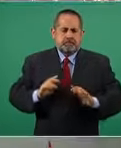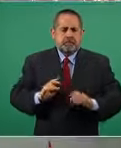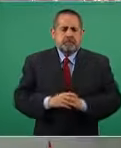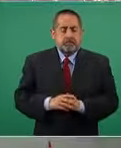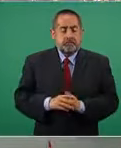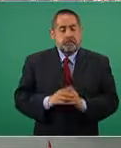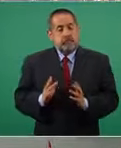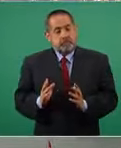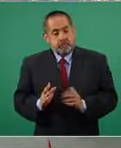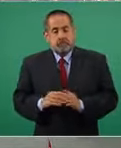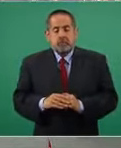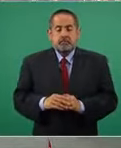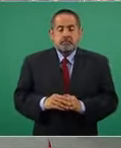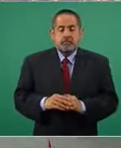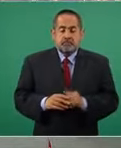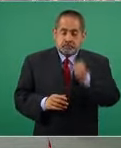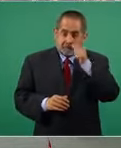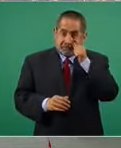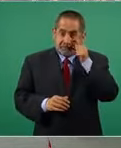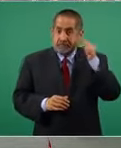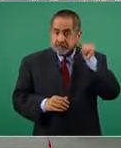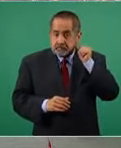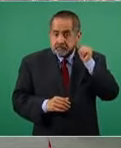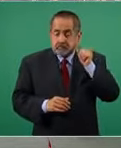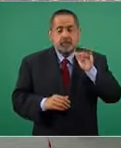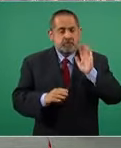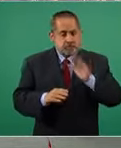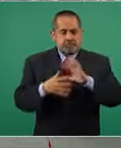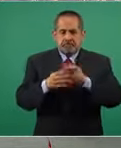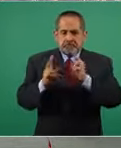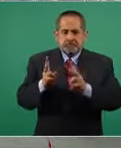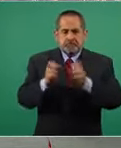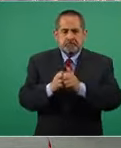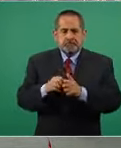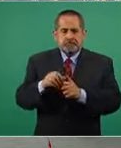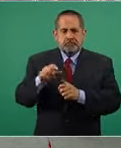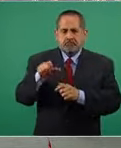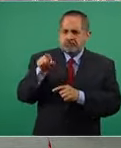bueno he hecho ayer he ordenado ayer hablé con Carla